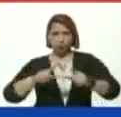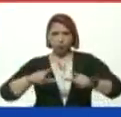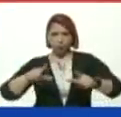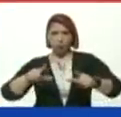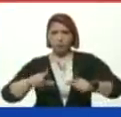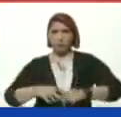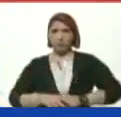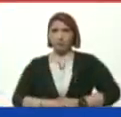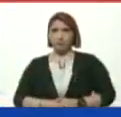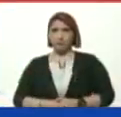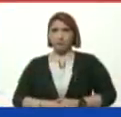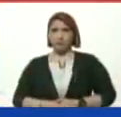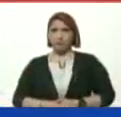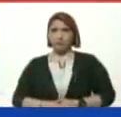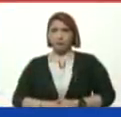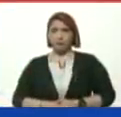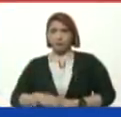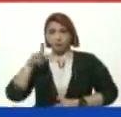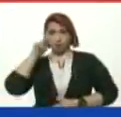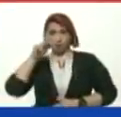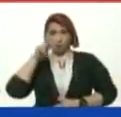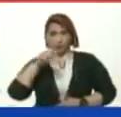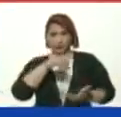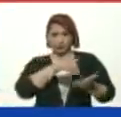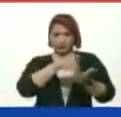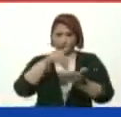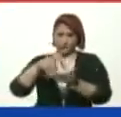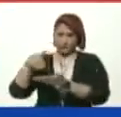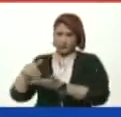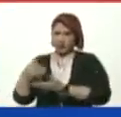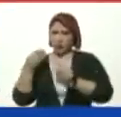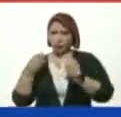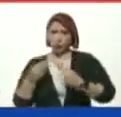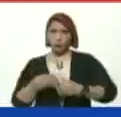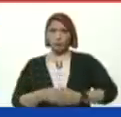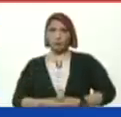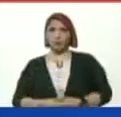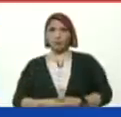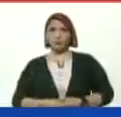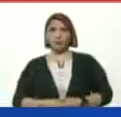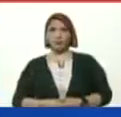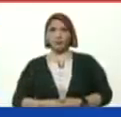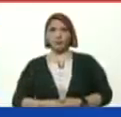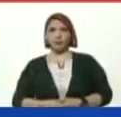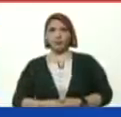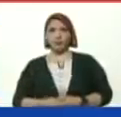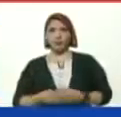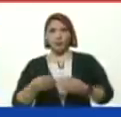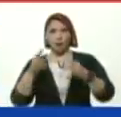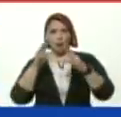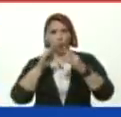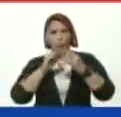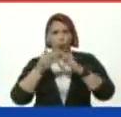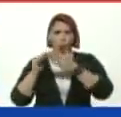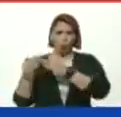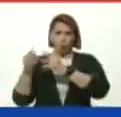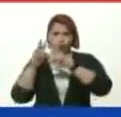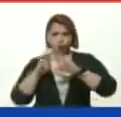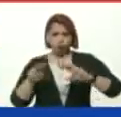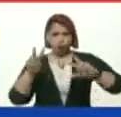Docencia distribuida Y Comunalización educativa